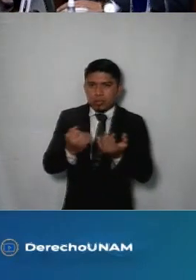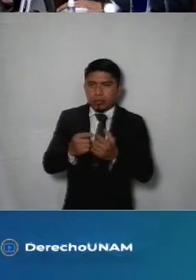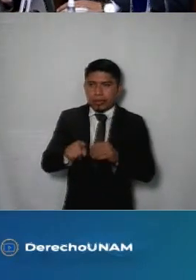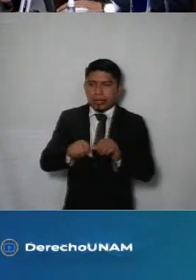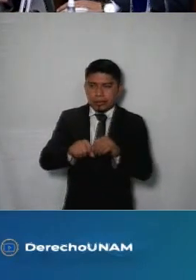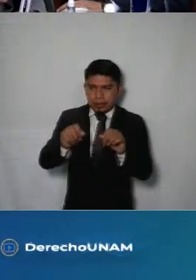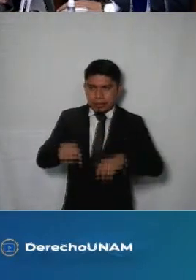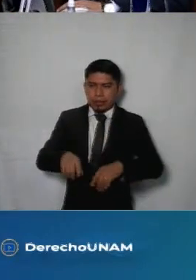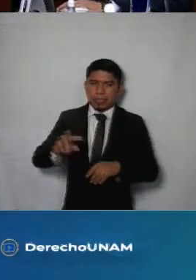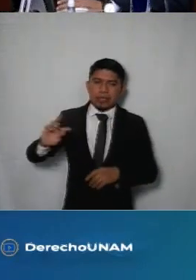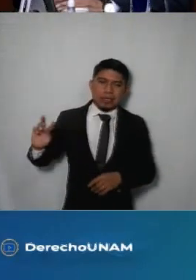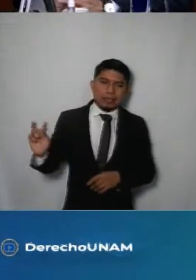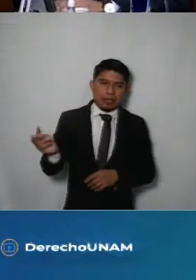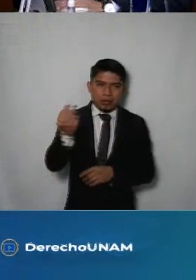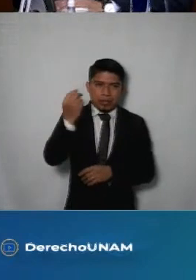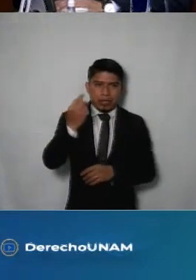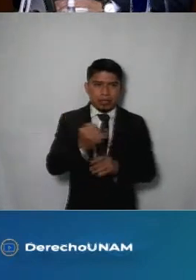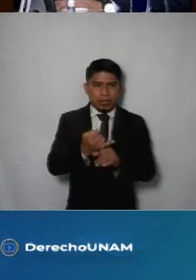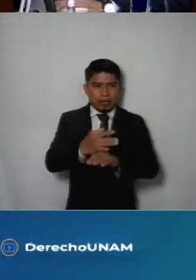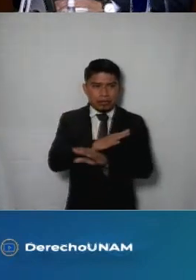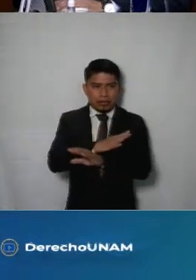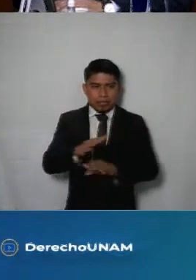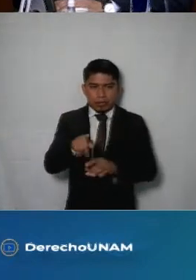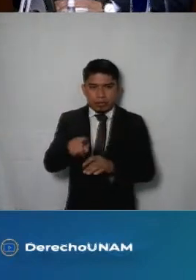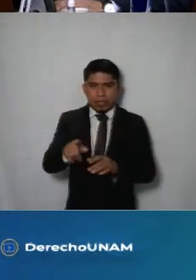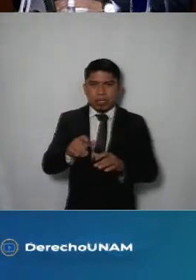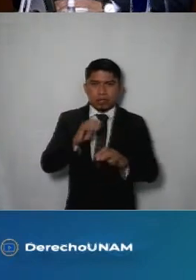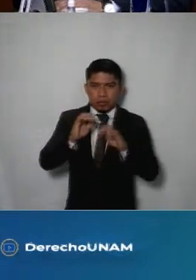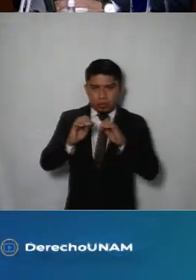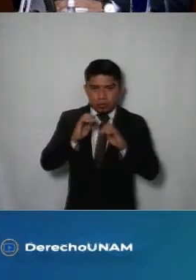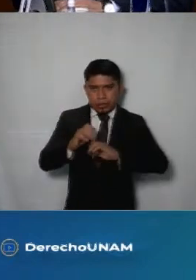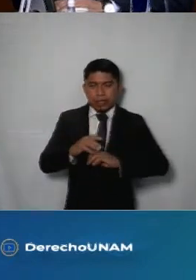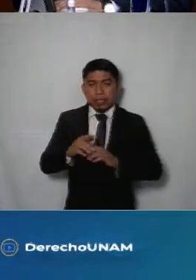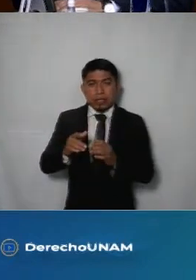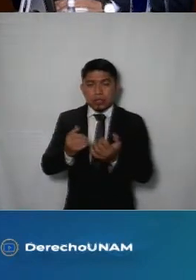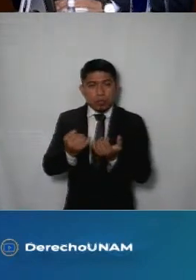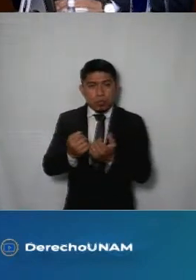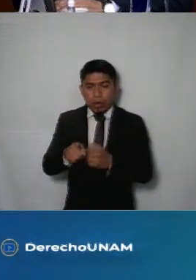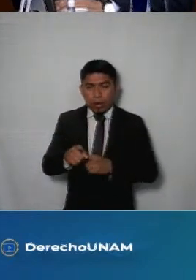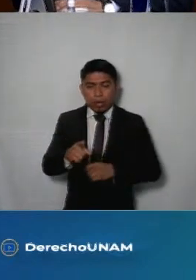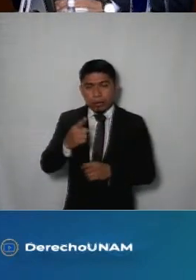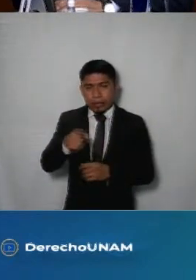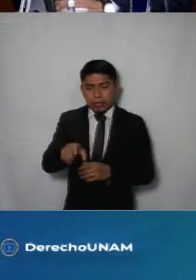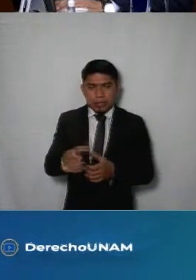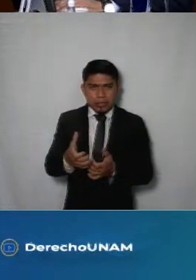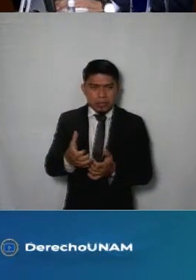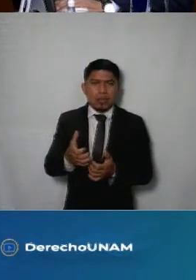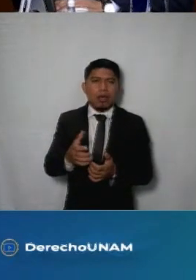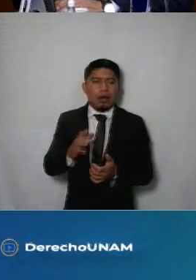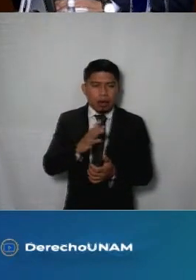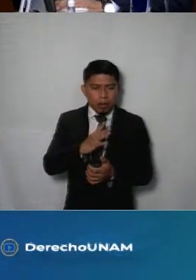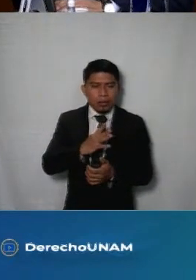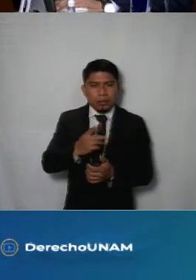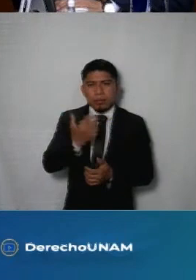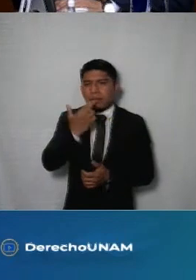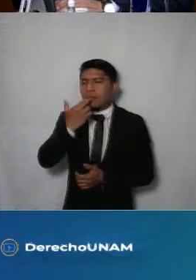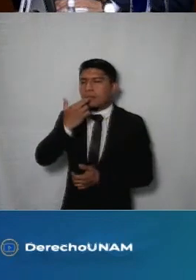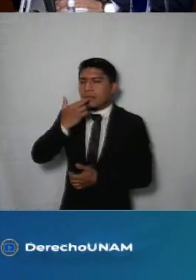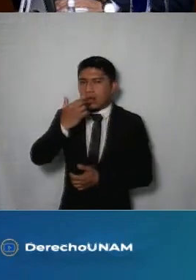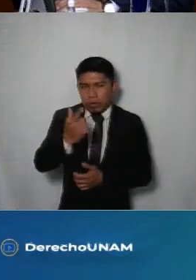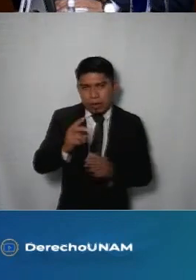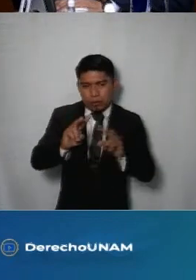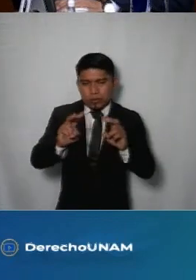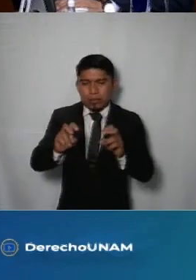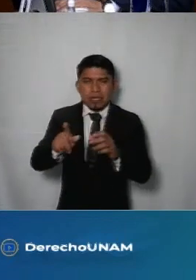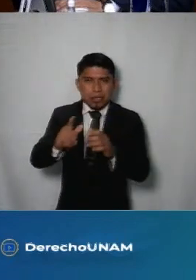incluidos los sistemas y las tecnologías de la información y las comunidades también de este tipo ameritan mejorar